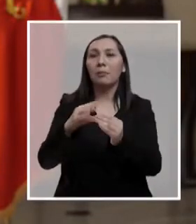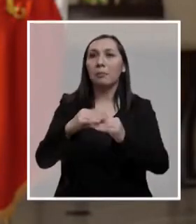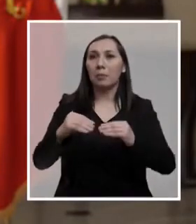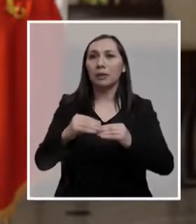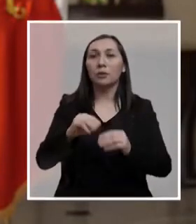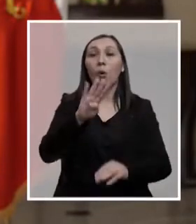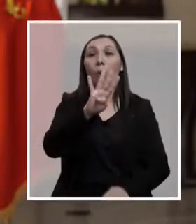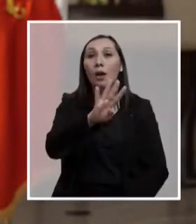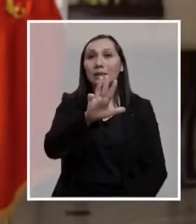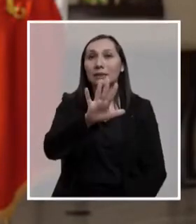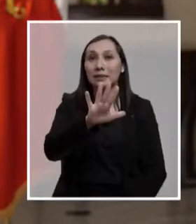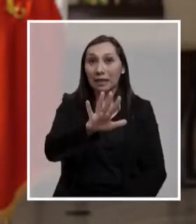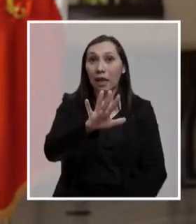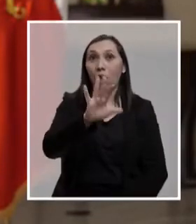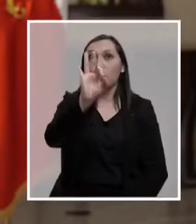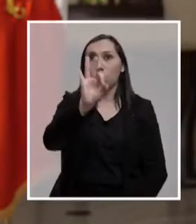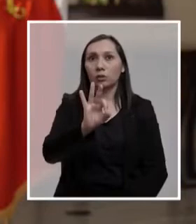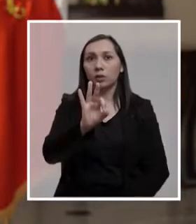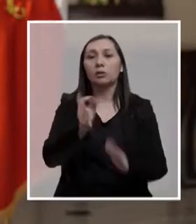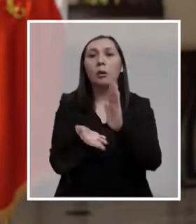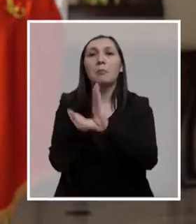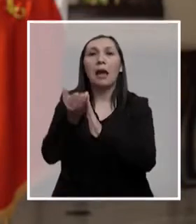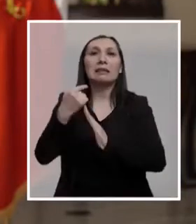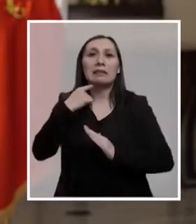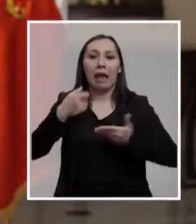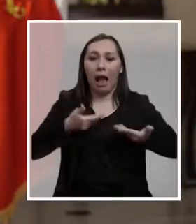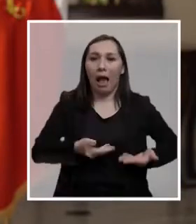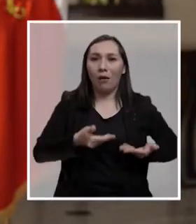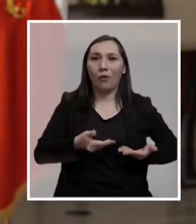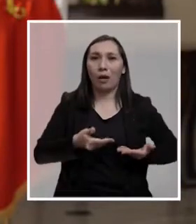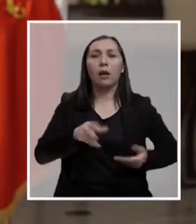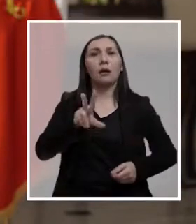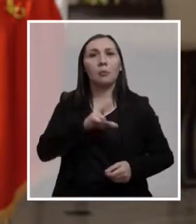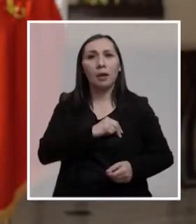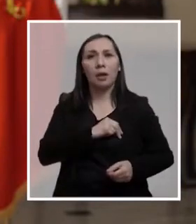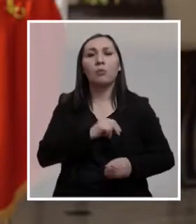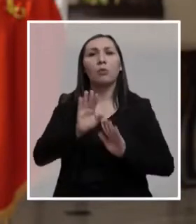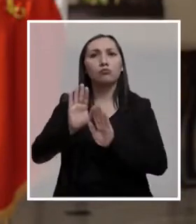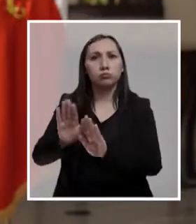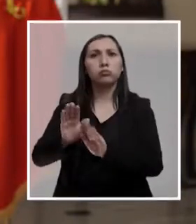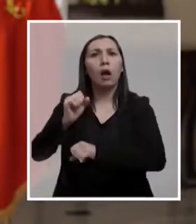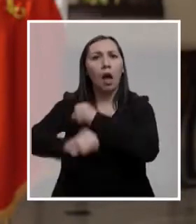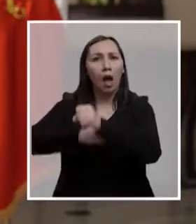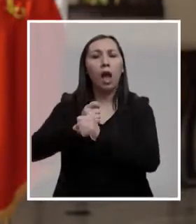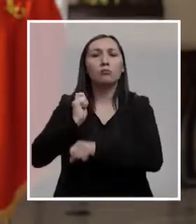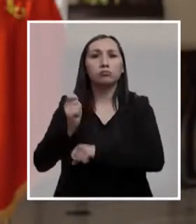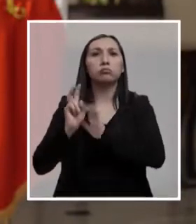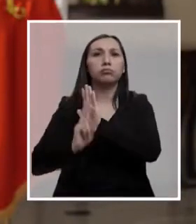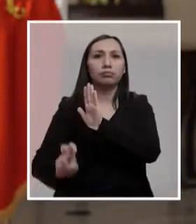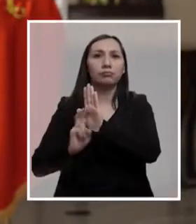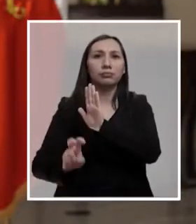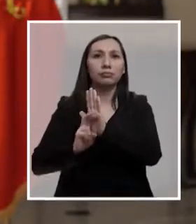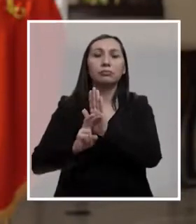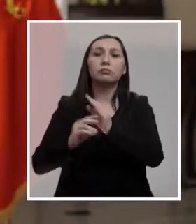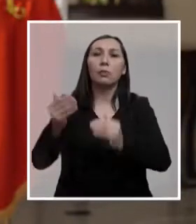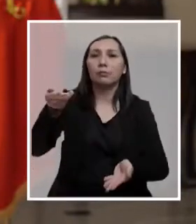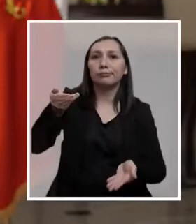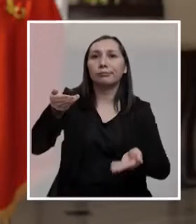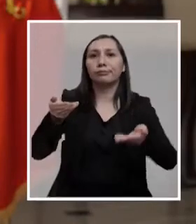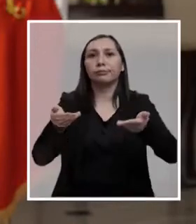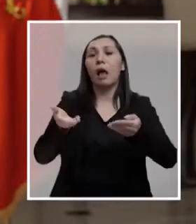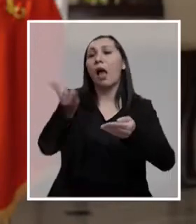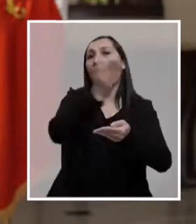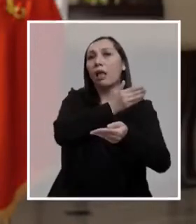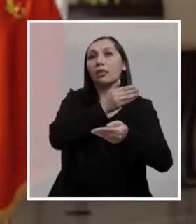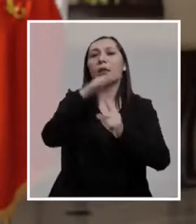un 45% más que el actual. Se premian de esta manera sus años cotizados y se compensa por la